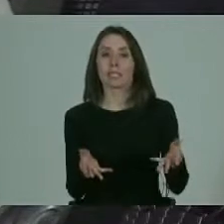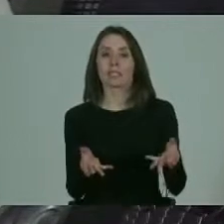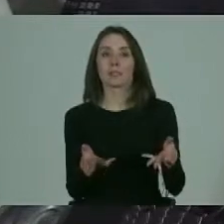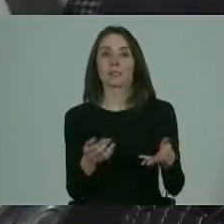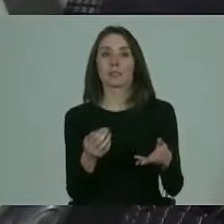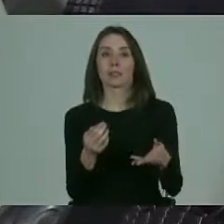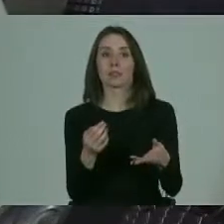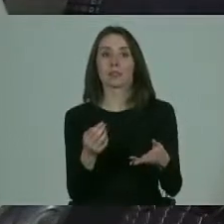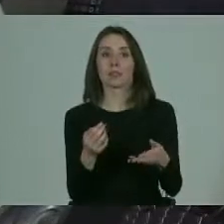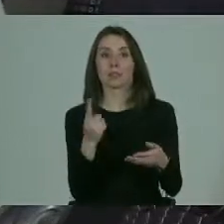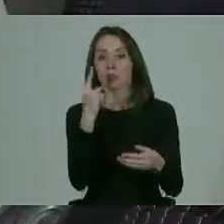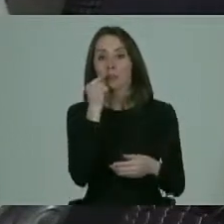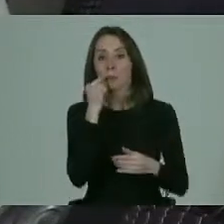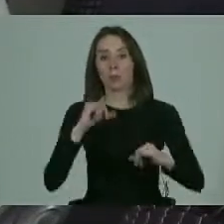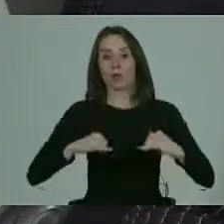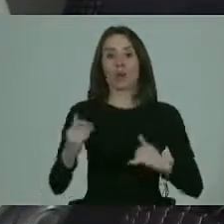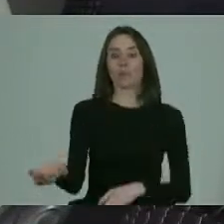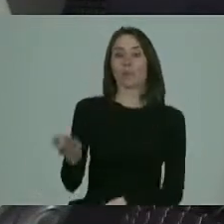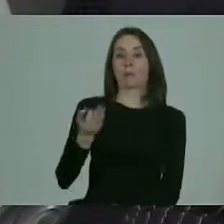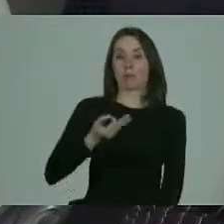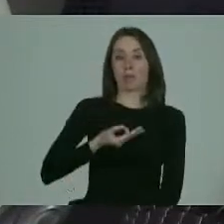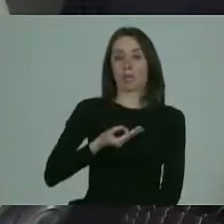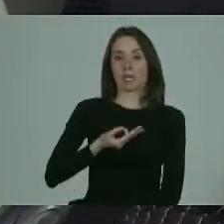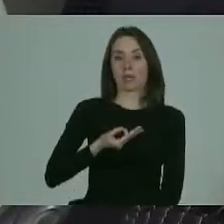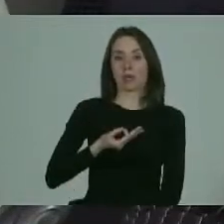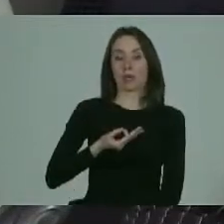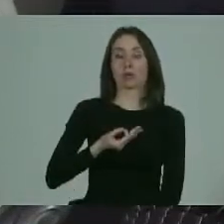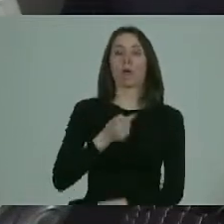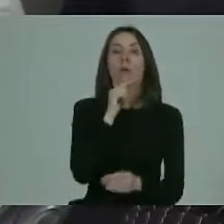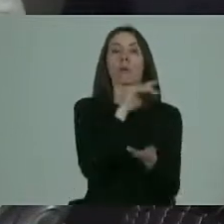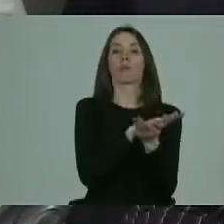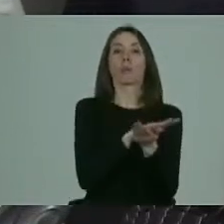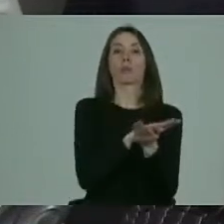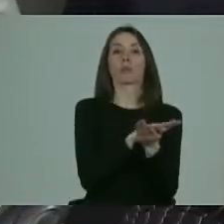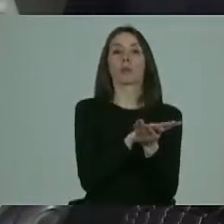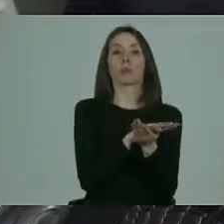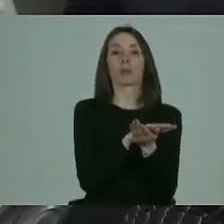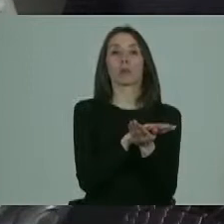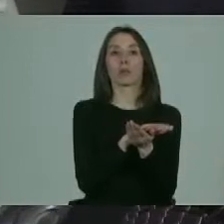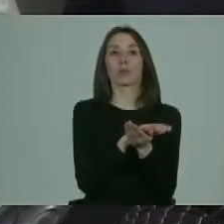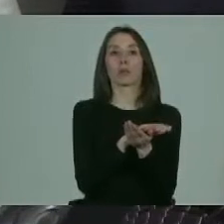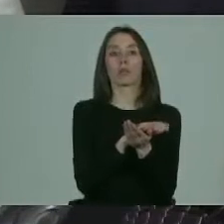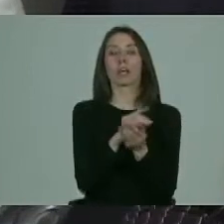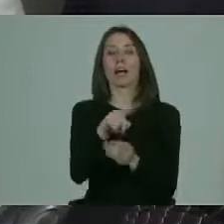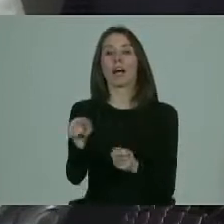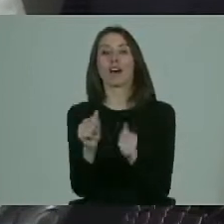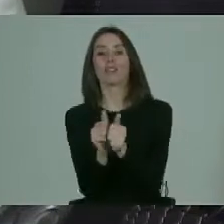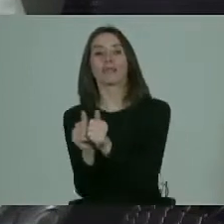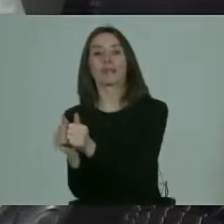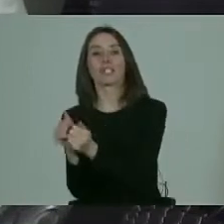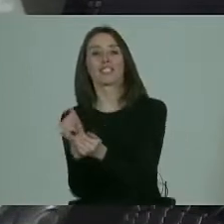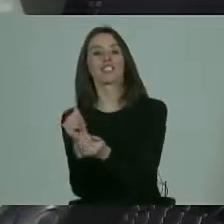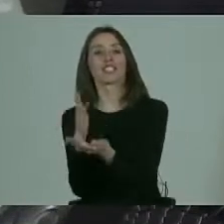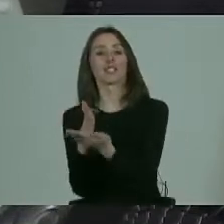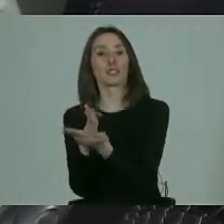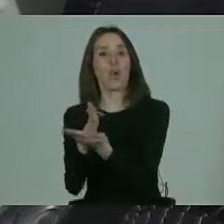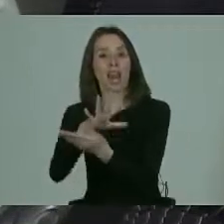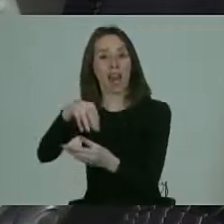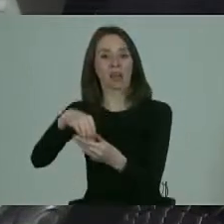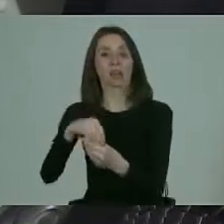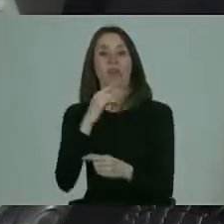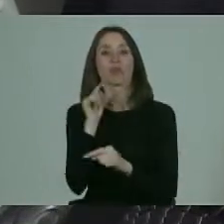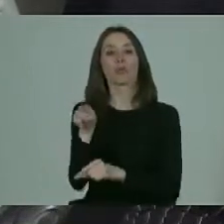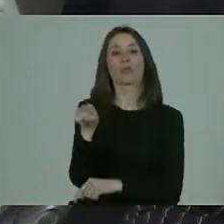Había un joven que me decía que lo trataban, por ejemplo, desde sus pares en el colegio. Esto era en el colegio.